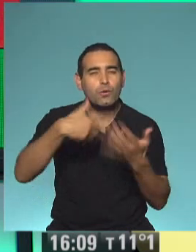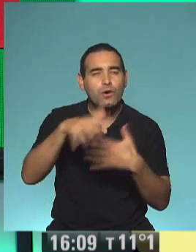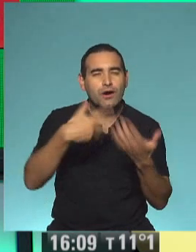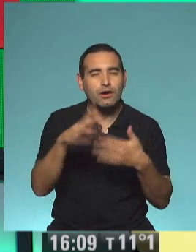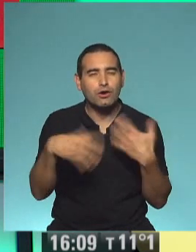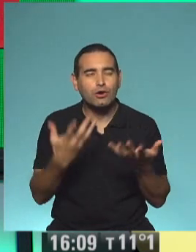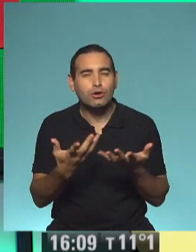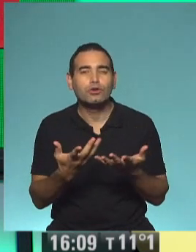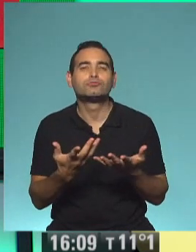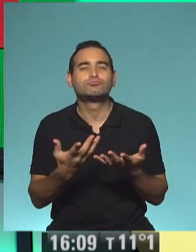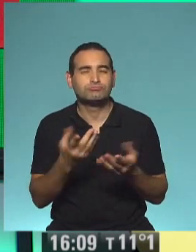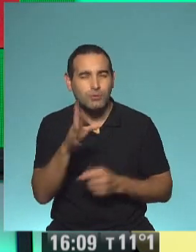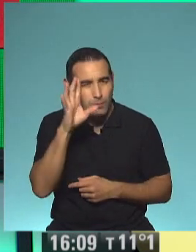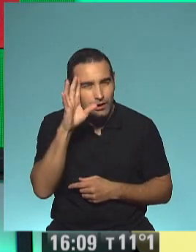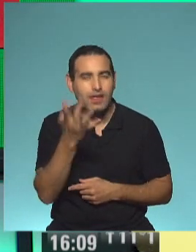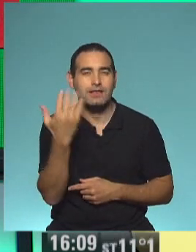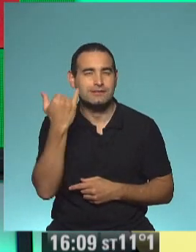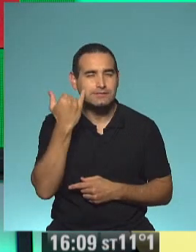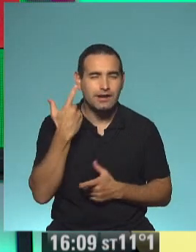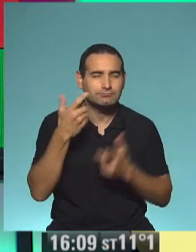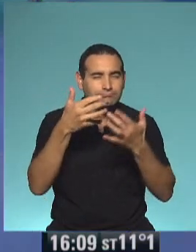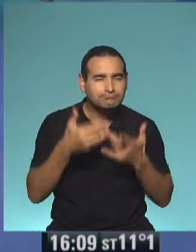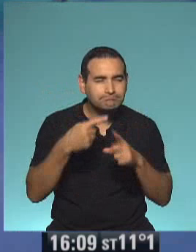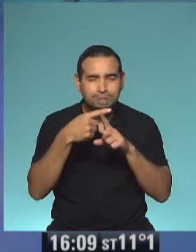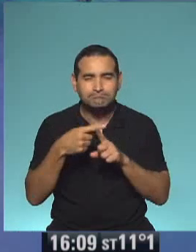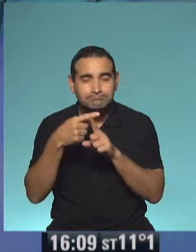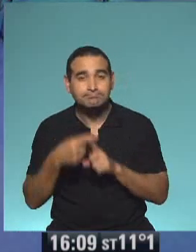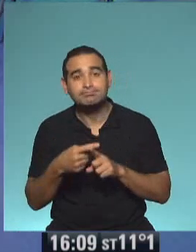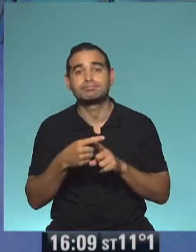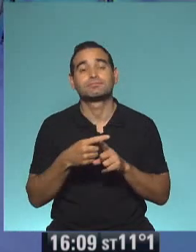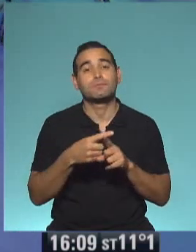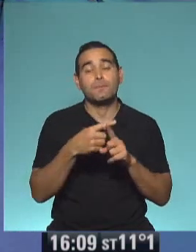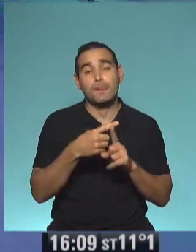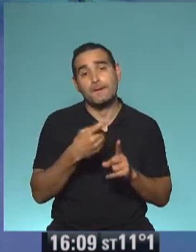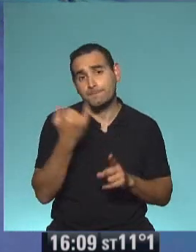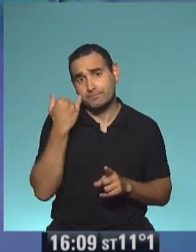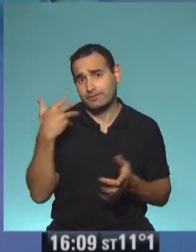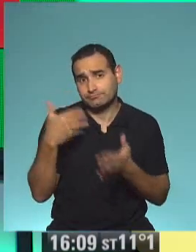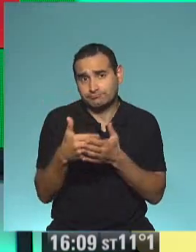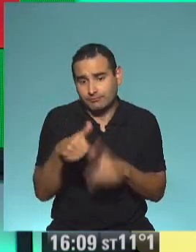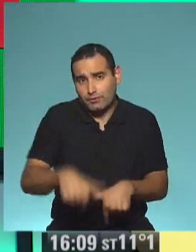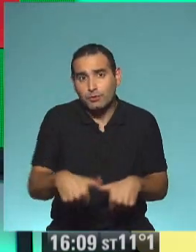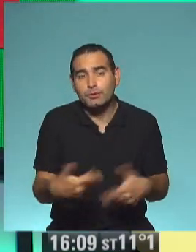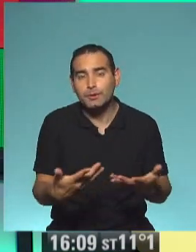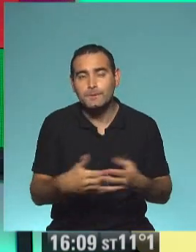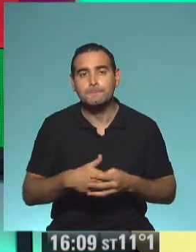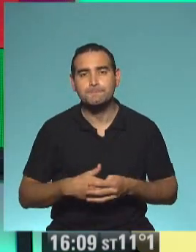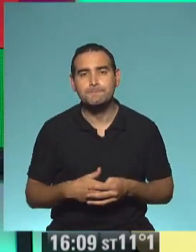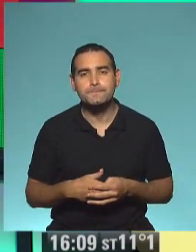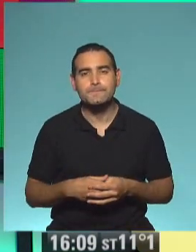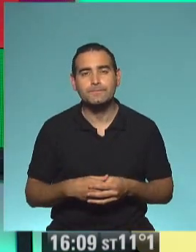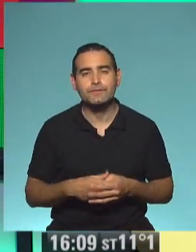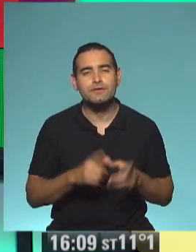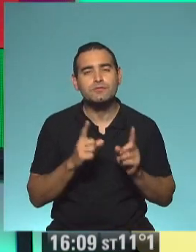telaraña, que estuvimos haciendo cálculos, que venimos haciendo cálculos en estas clases? Y también